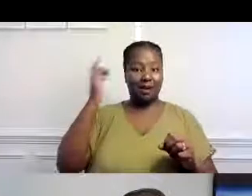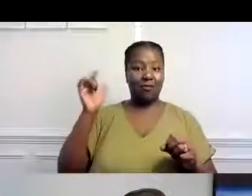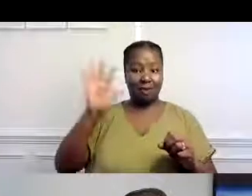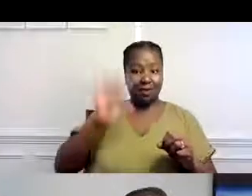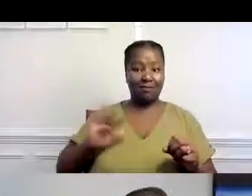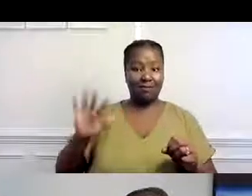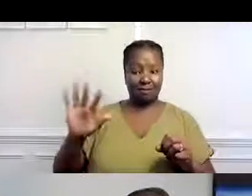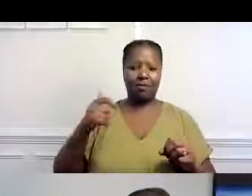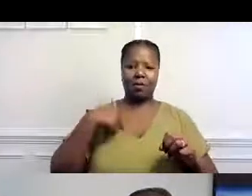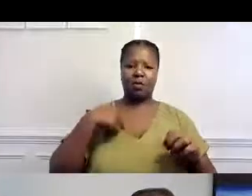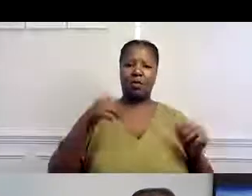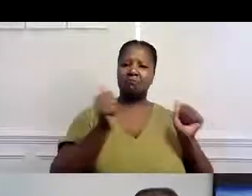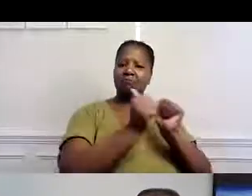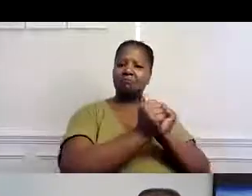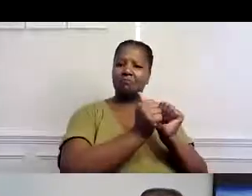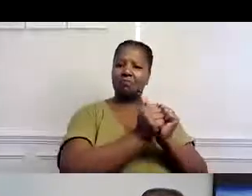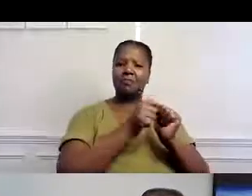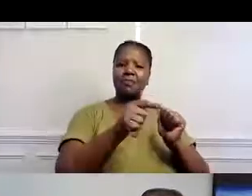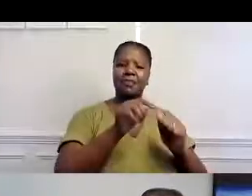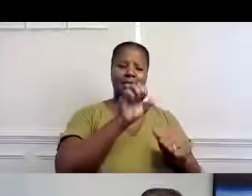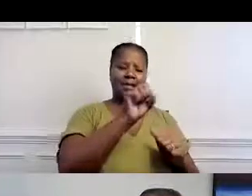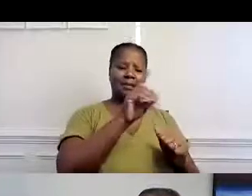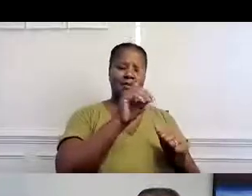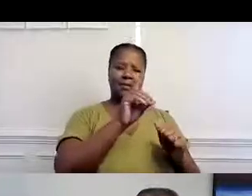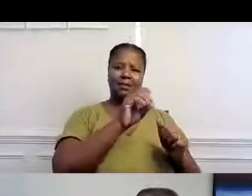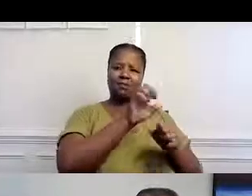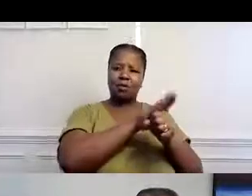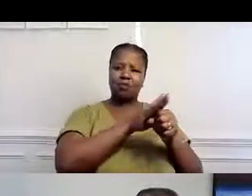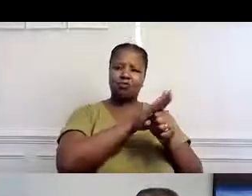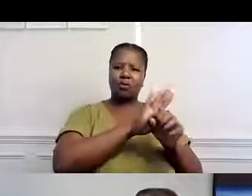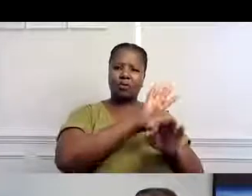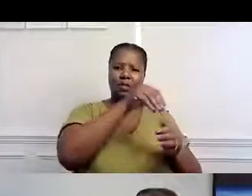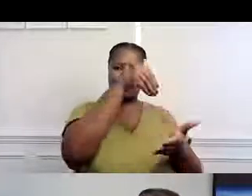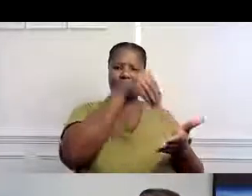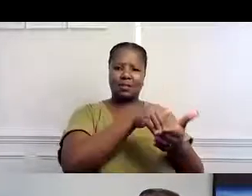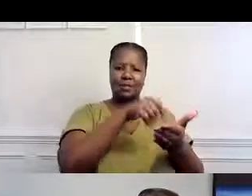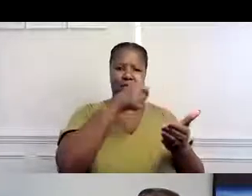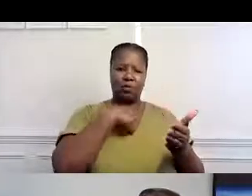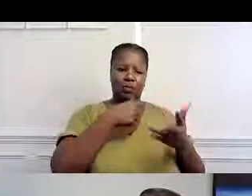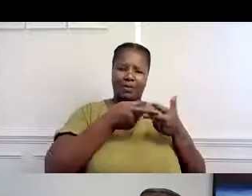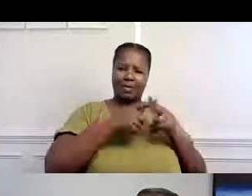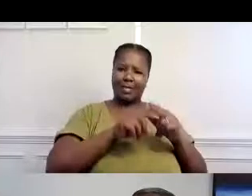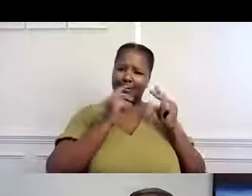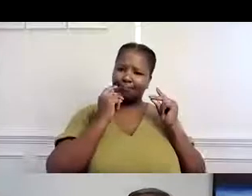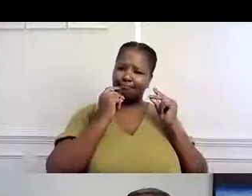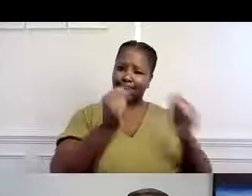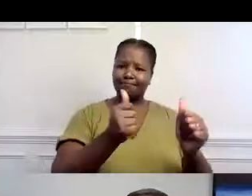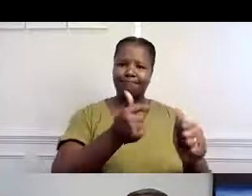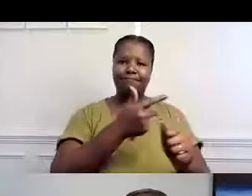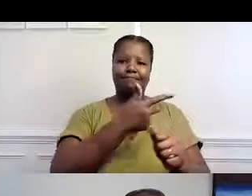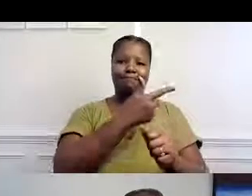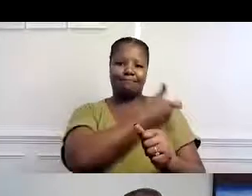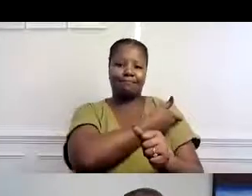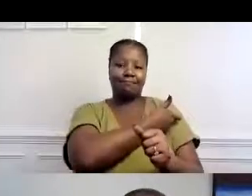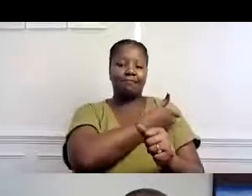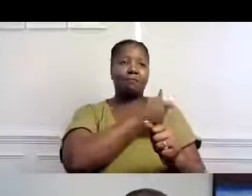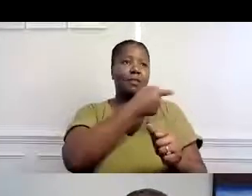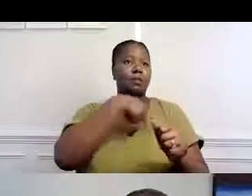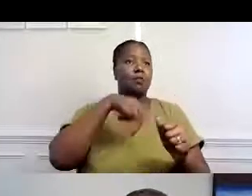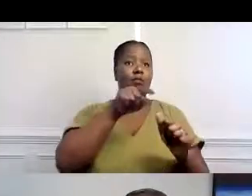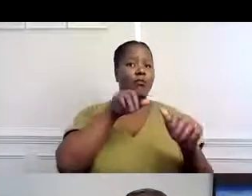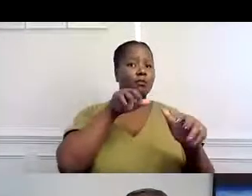California. También nos asociamos con el Centro Regional de San Diego para poder empezar pruebas de COVID-19. Hicimos